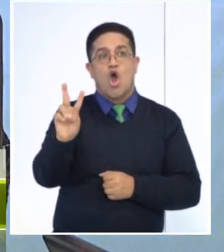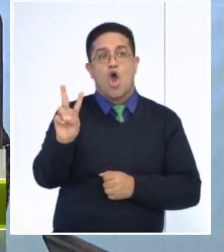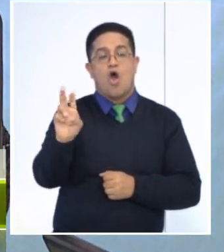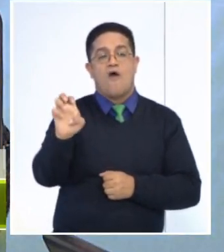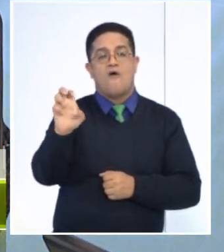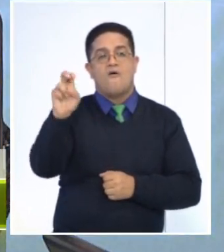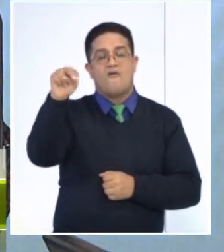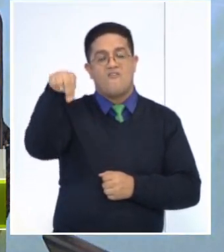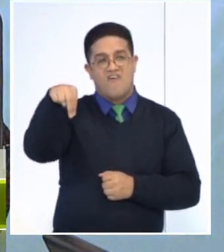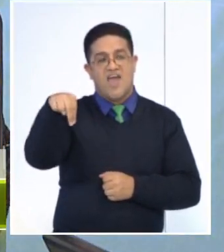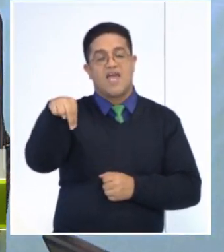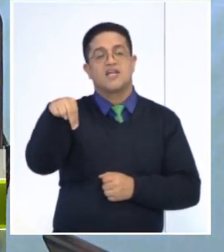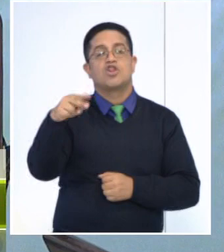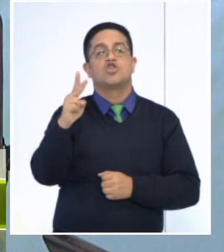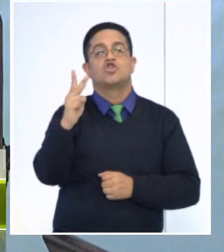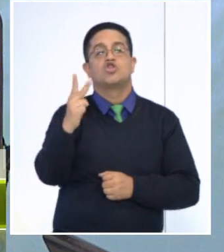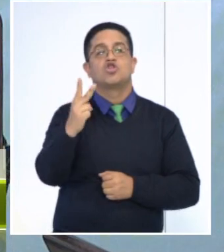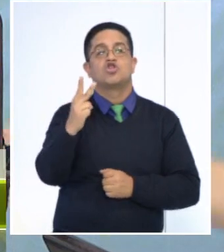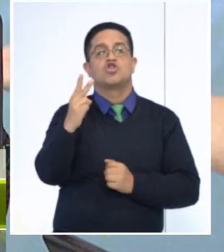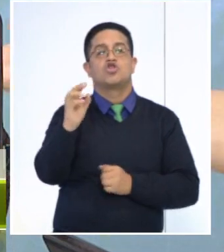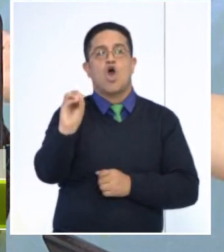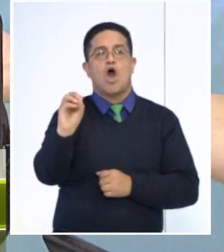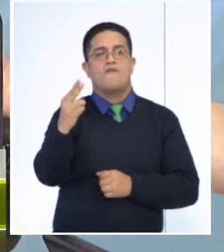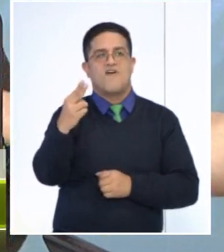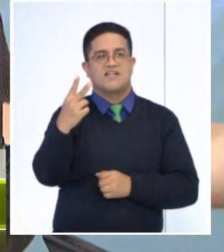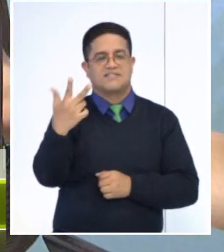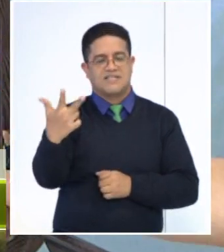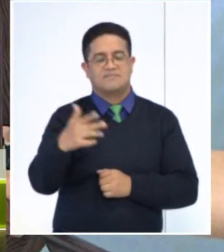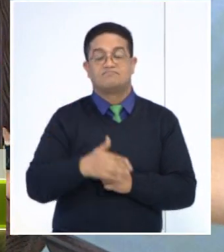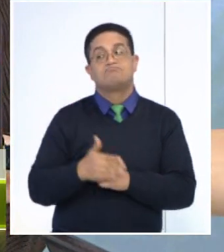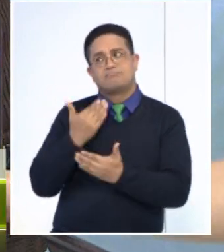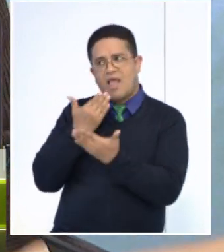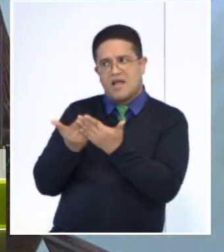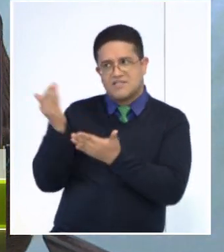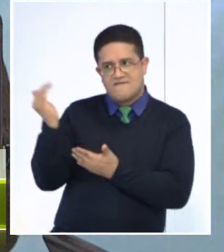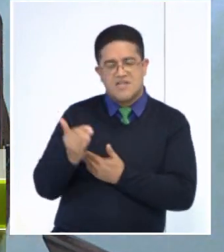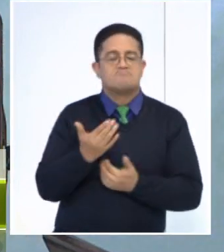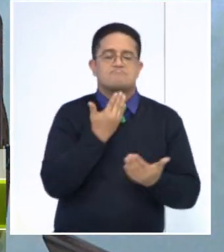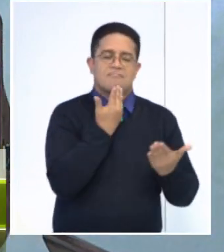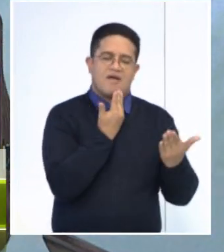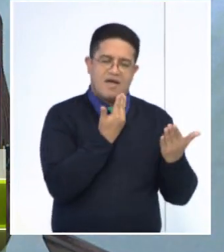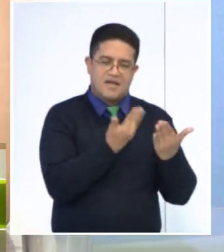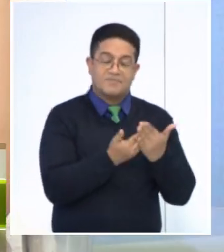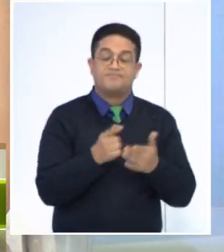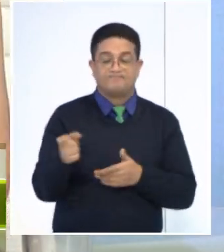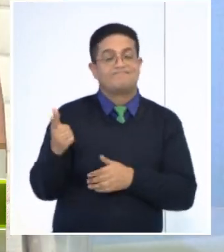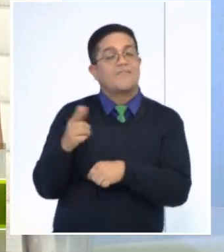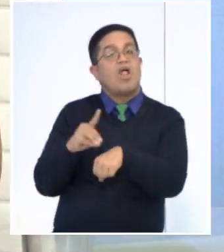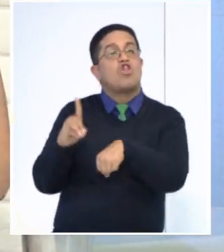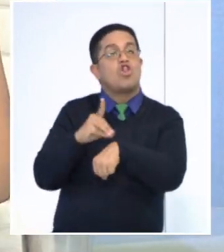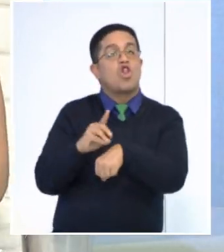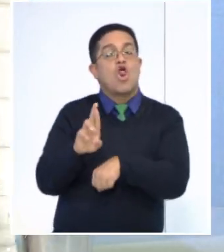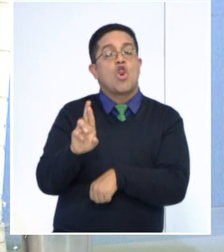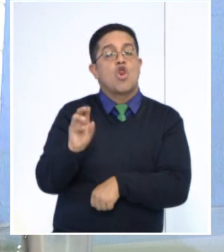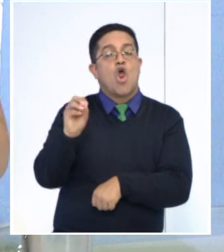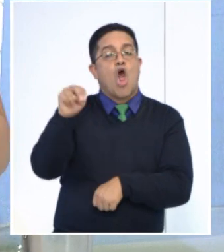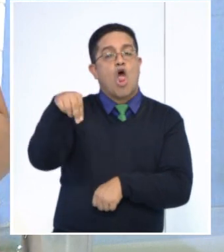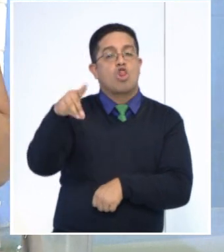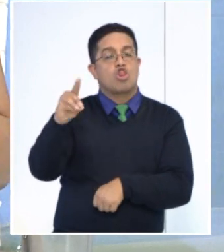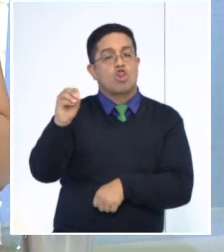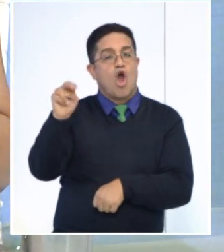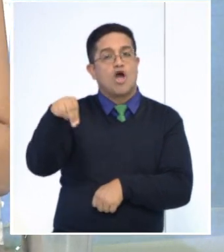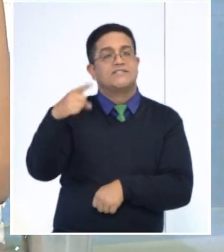psicoben2023. Gracias por acompañarnos. Muchísimas gracias. Un placer. José Eduardo Rondón nos estuvo acompañando.